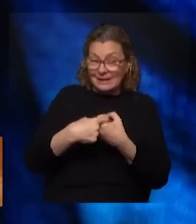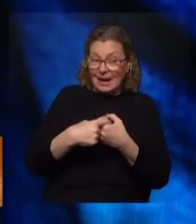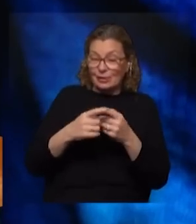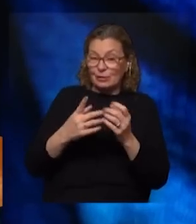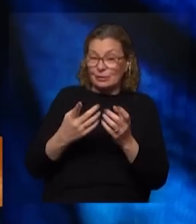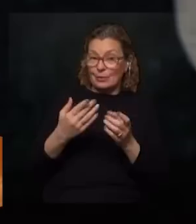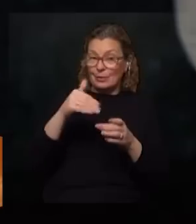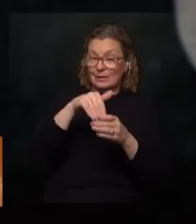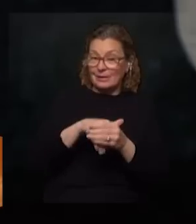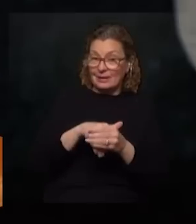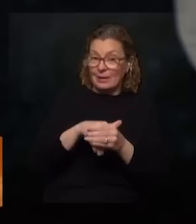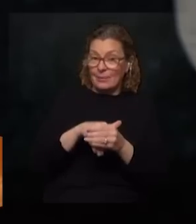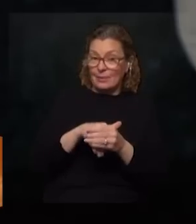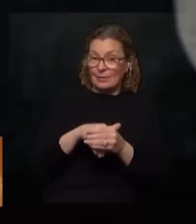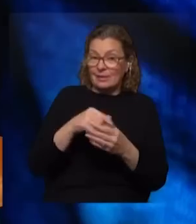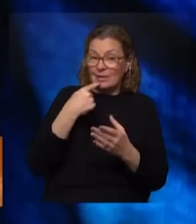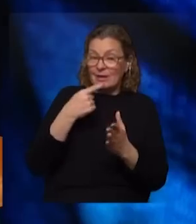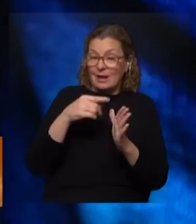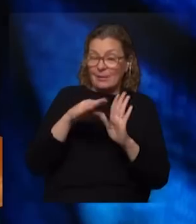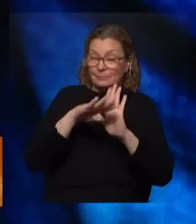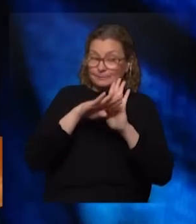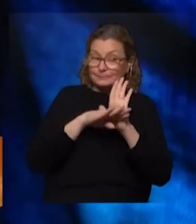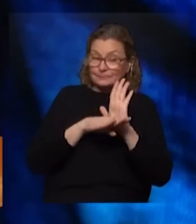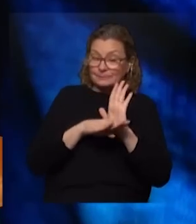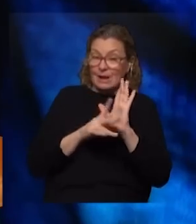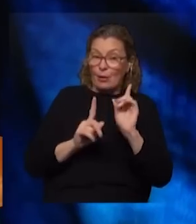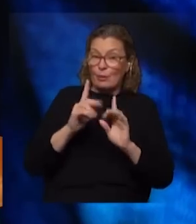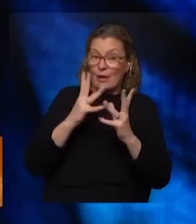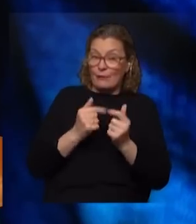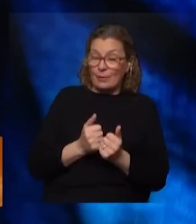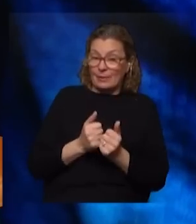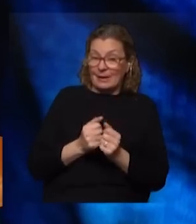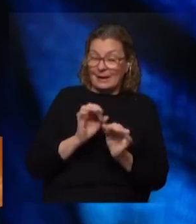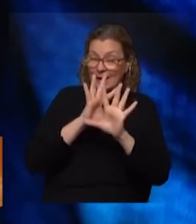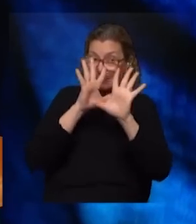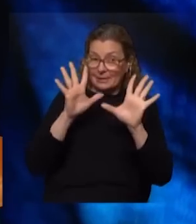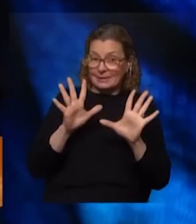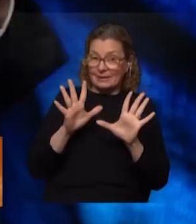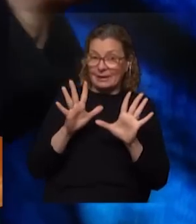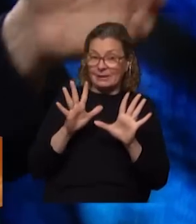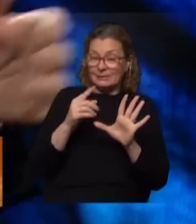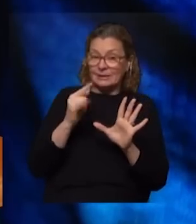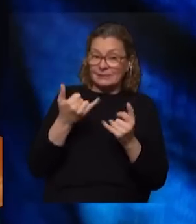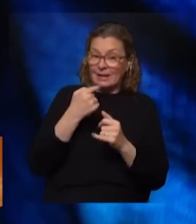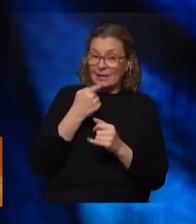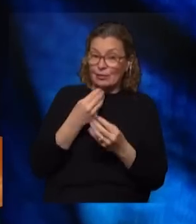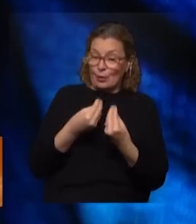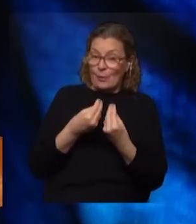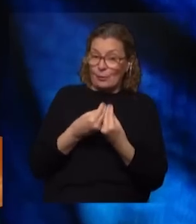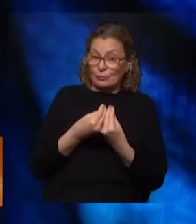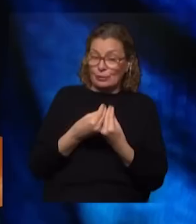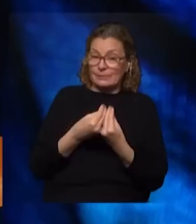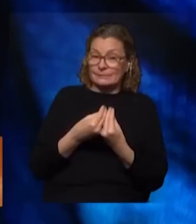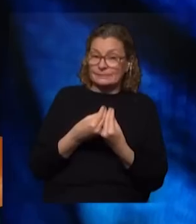elección como si el movimiento sindical marcara agenda de alguna manera exacto un poco claramente ya se ha dicho otras veces ¿no?